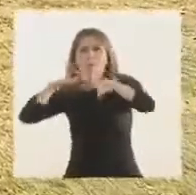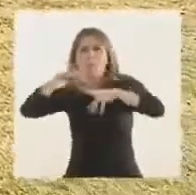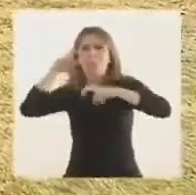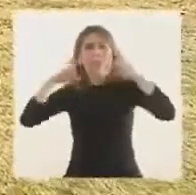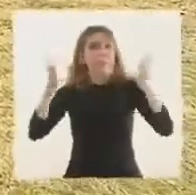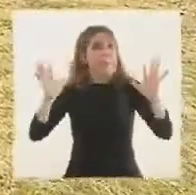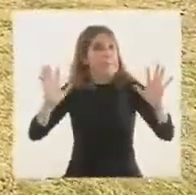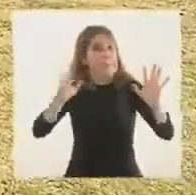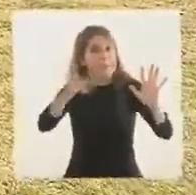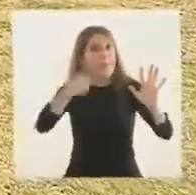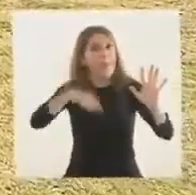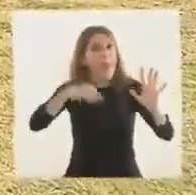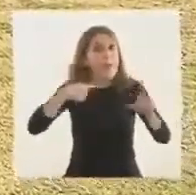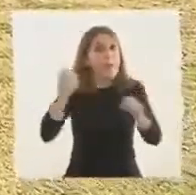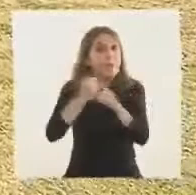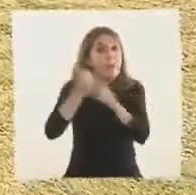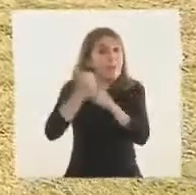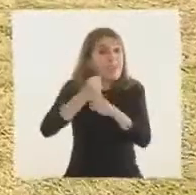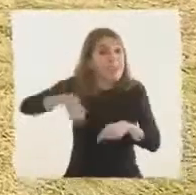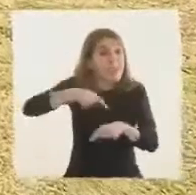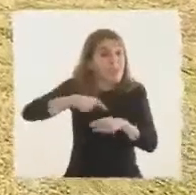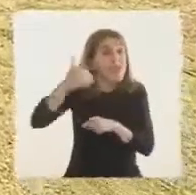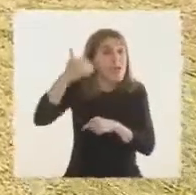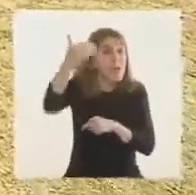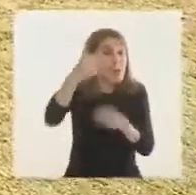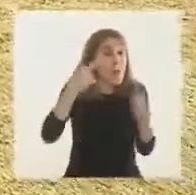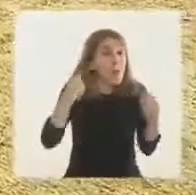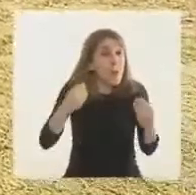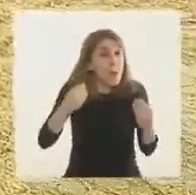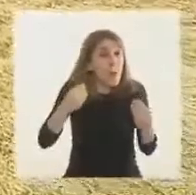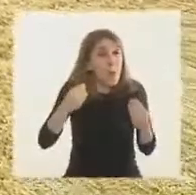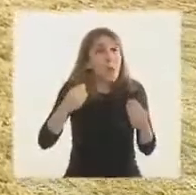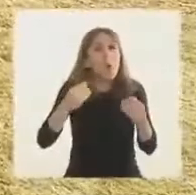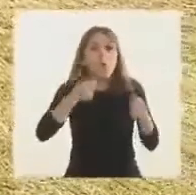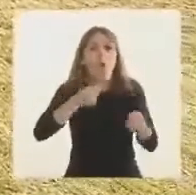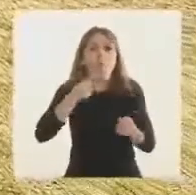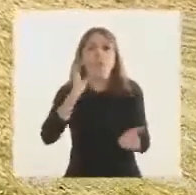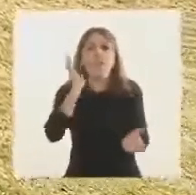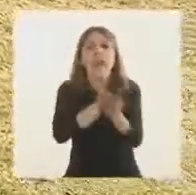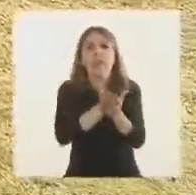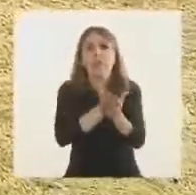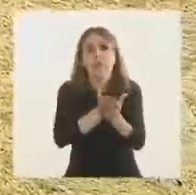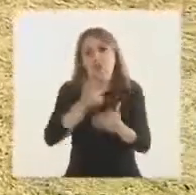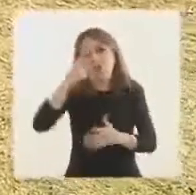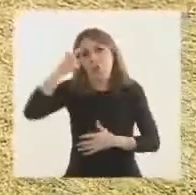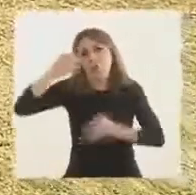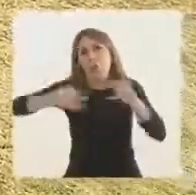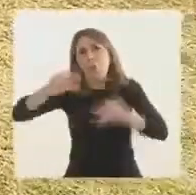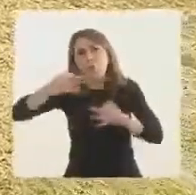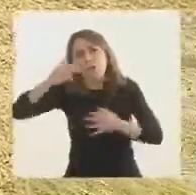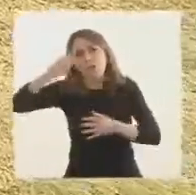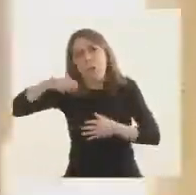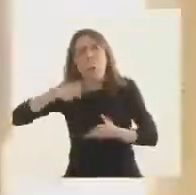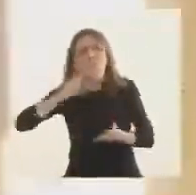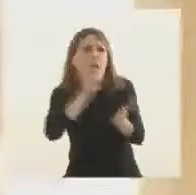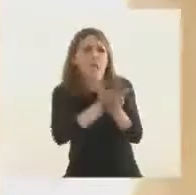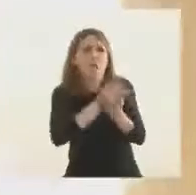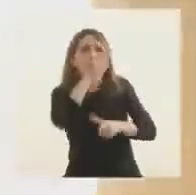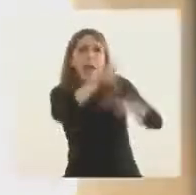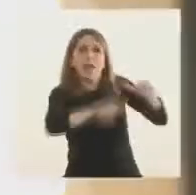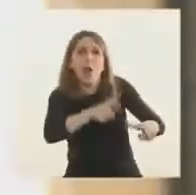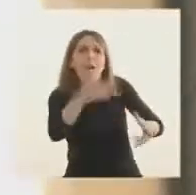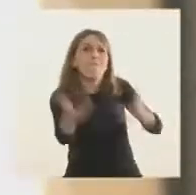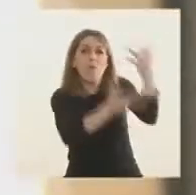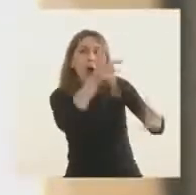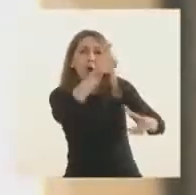es además perseguir penalmente, judicialmente, a los que generan esas quemas. Y para eso